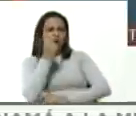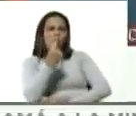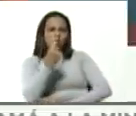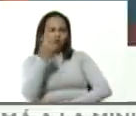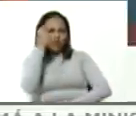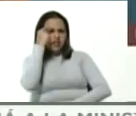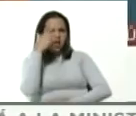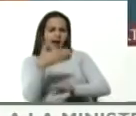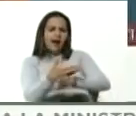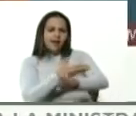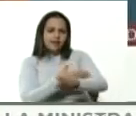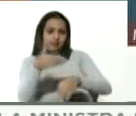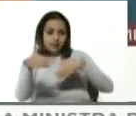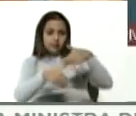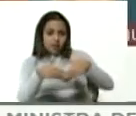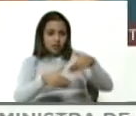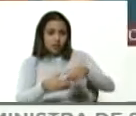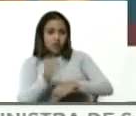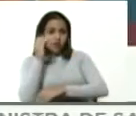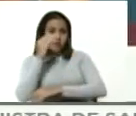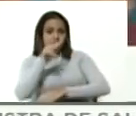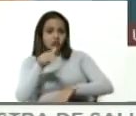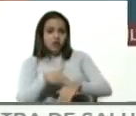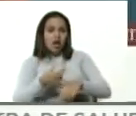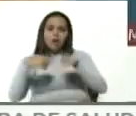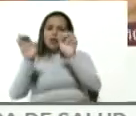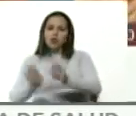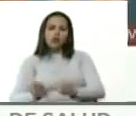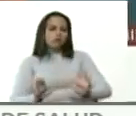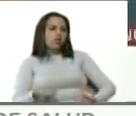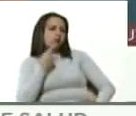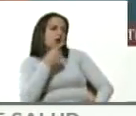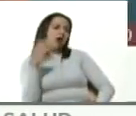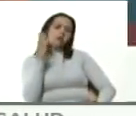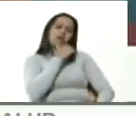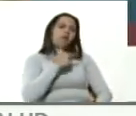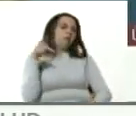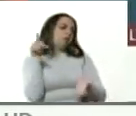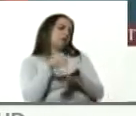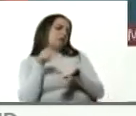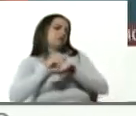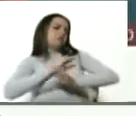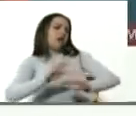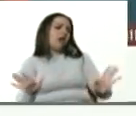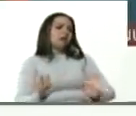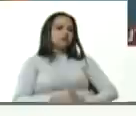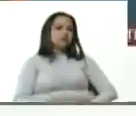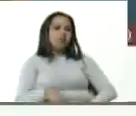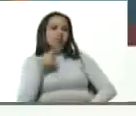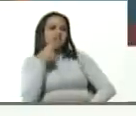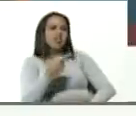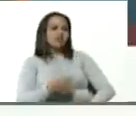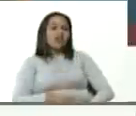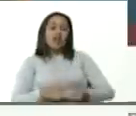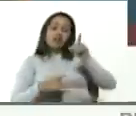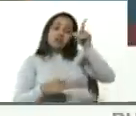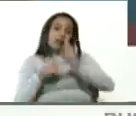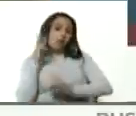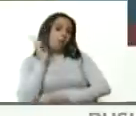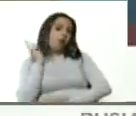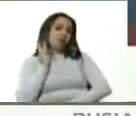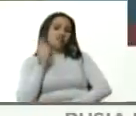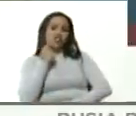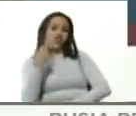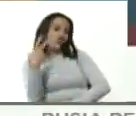de las elecciones parlamentarias se retiró no vamos a participar inventaron una excusa recibieron una orden de Washington inventaron una